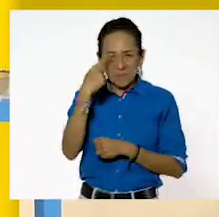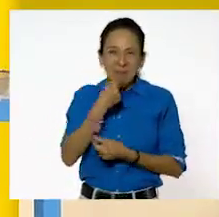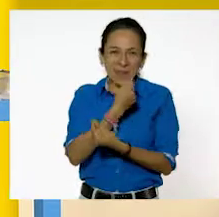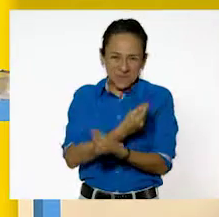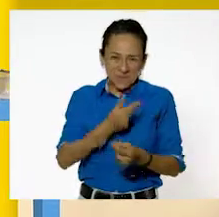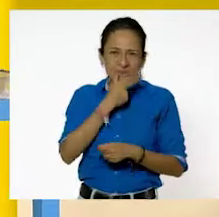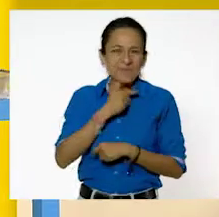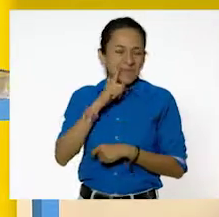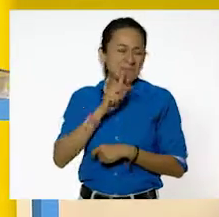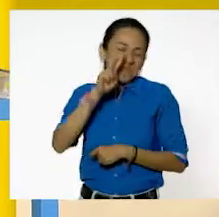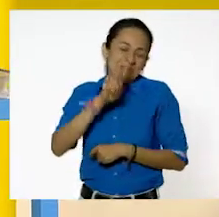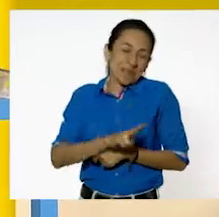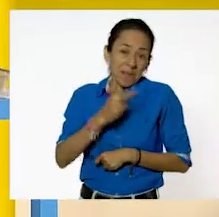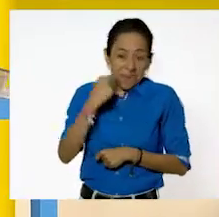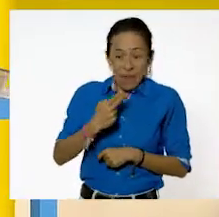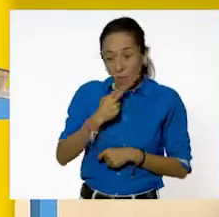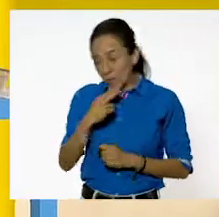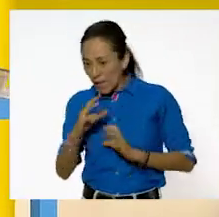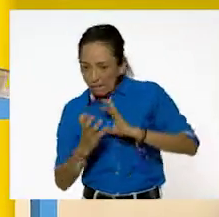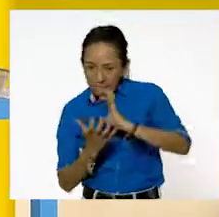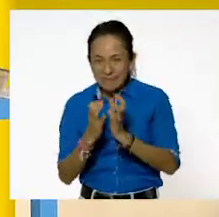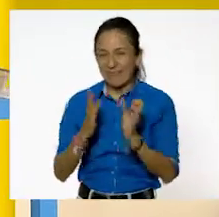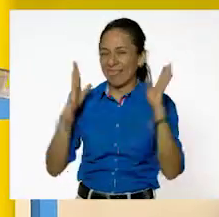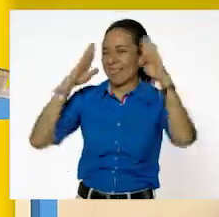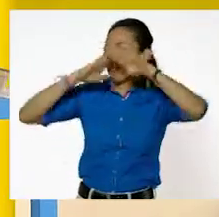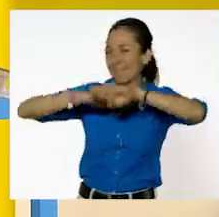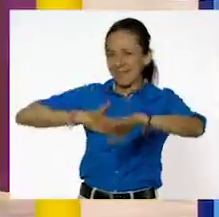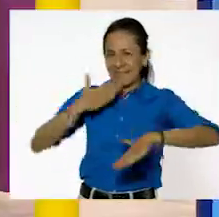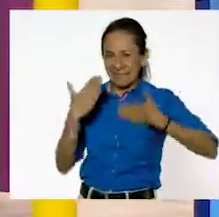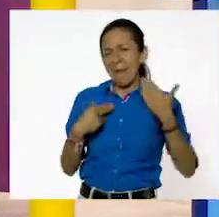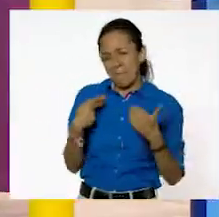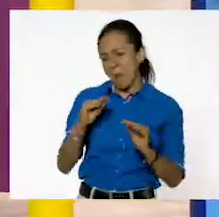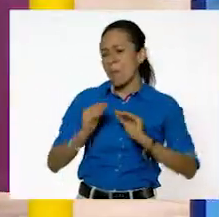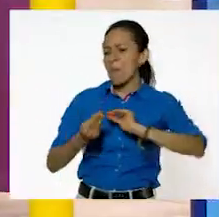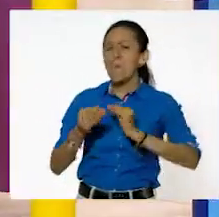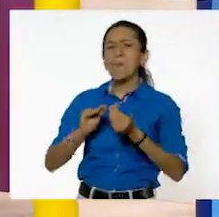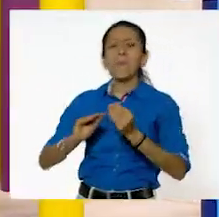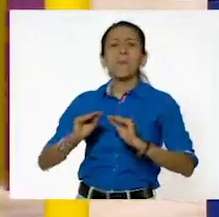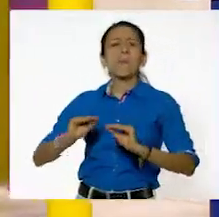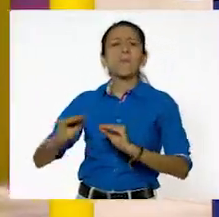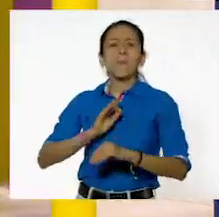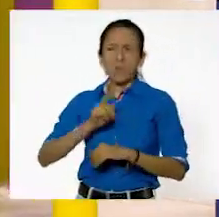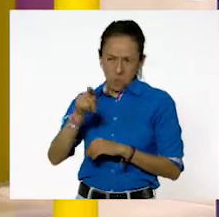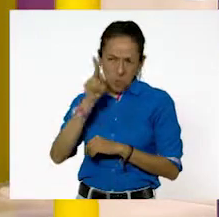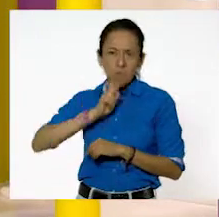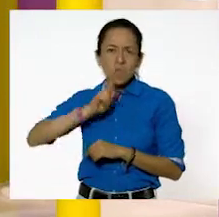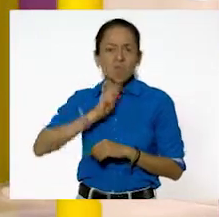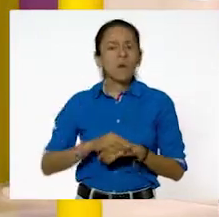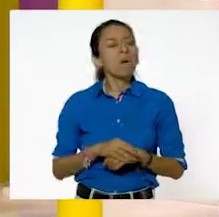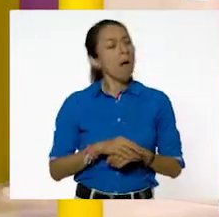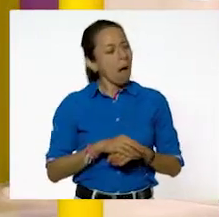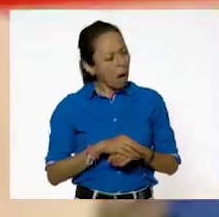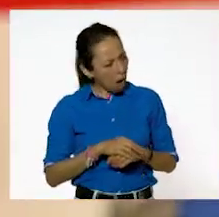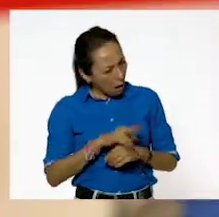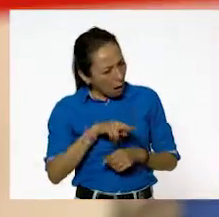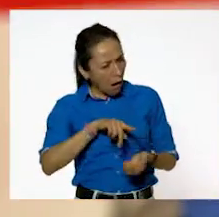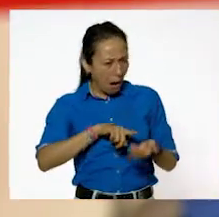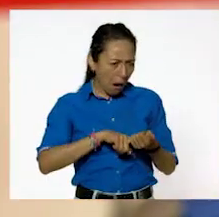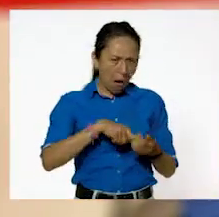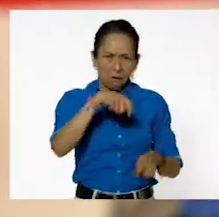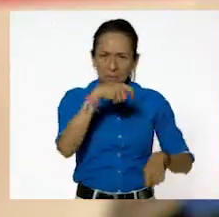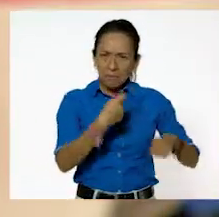divertido usarla. Sin embargo, también lo podemos estar moviendo. Inténtalo tú. Así es. También es flexible, se puede mover